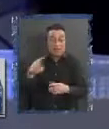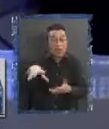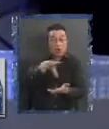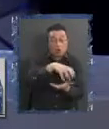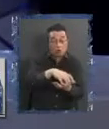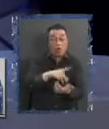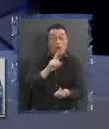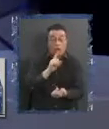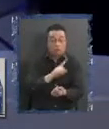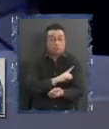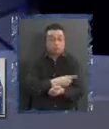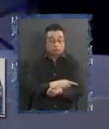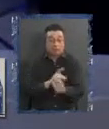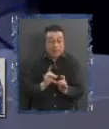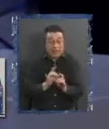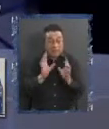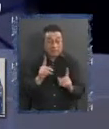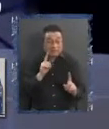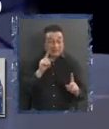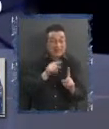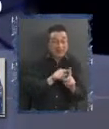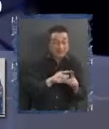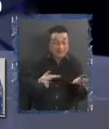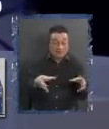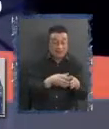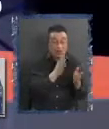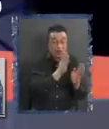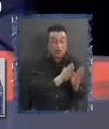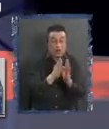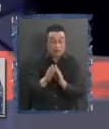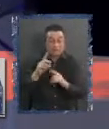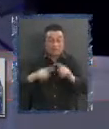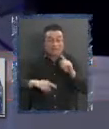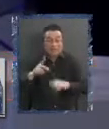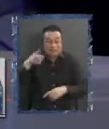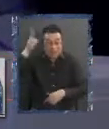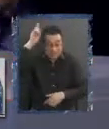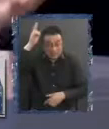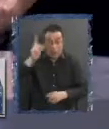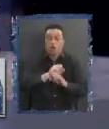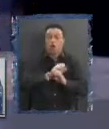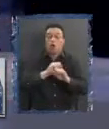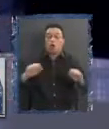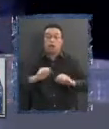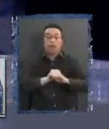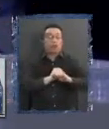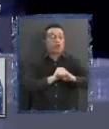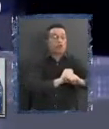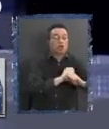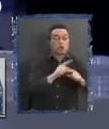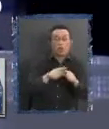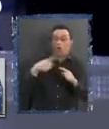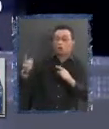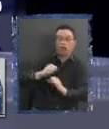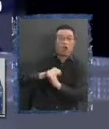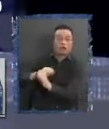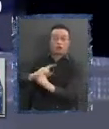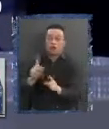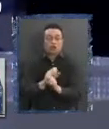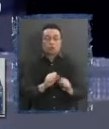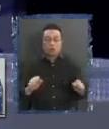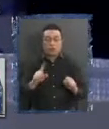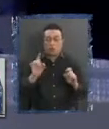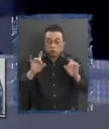que sean exclusivas de este ordenamiento territorial indígena, no pueden ir en contradicción con la otra, tienen que ser de aquellas cosas